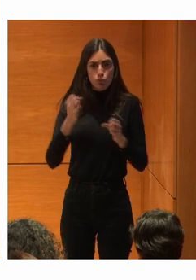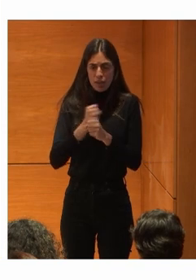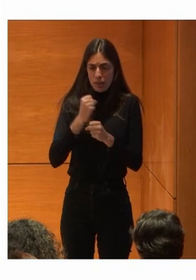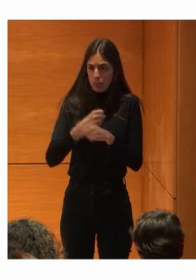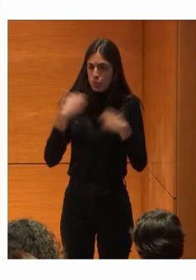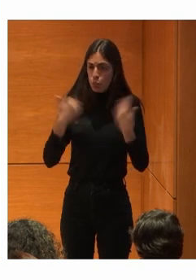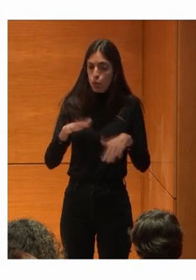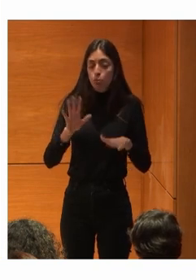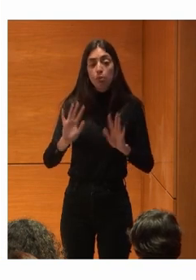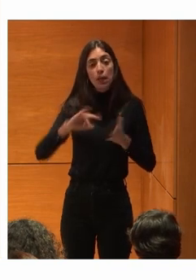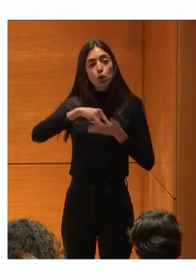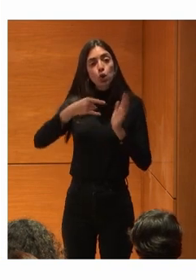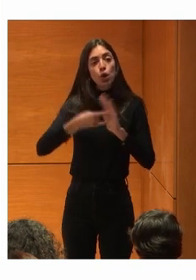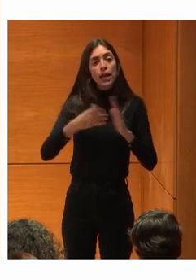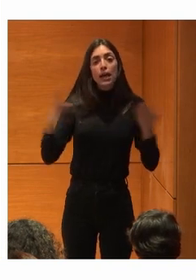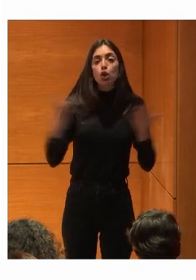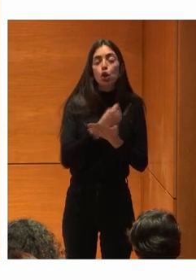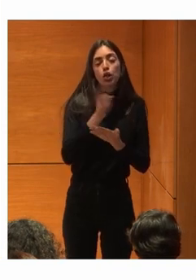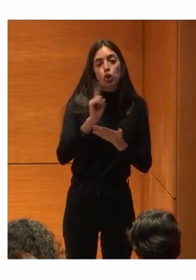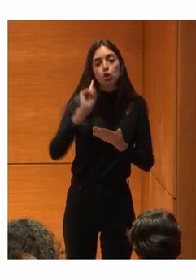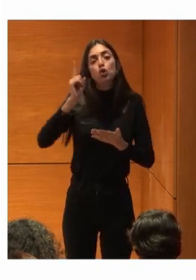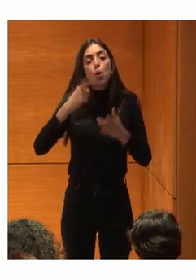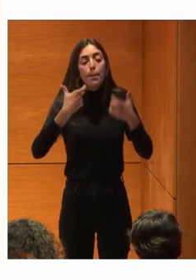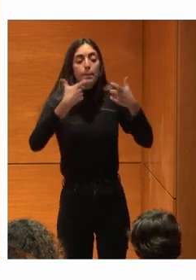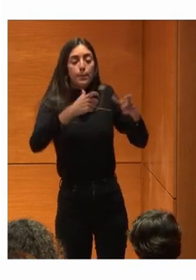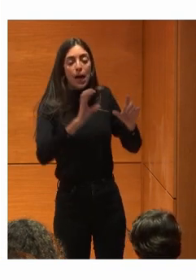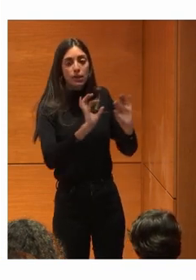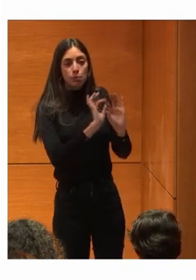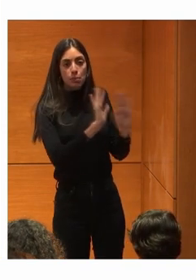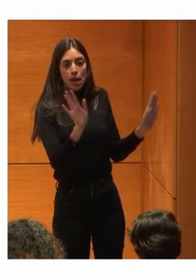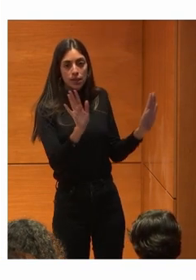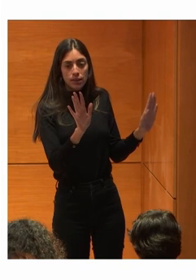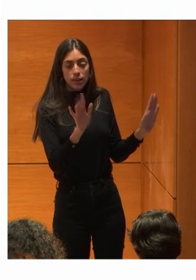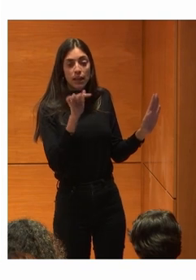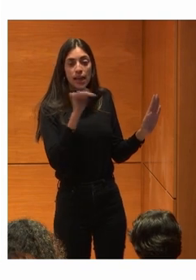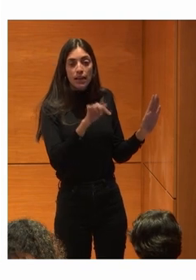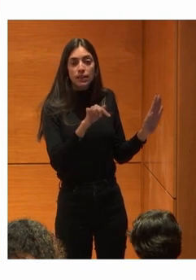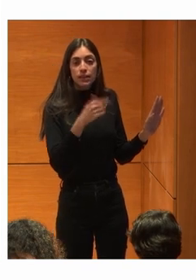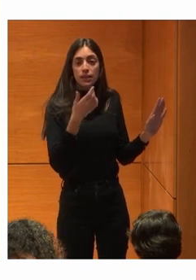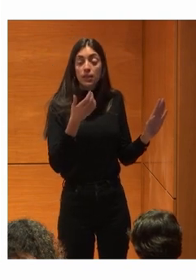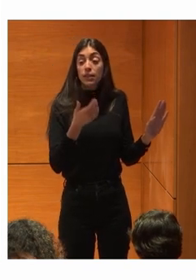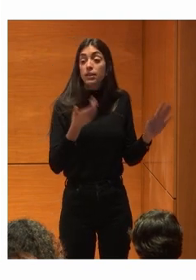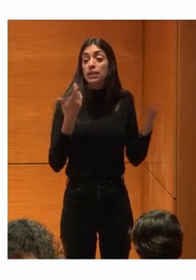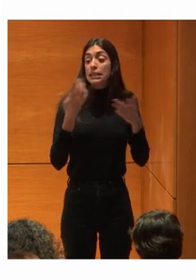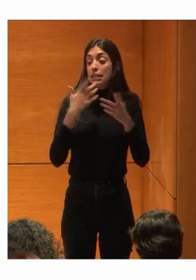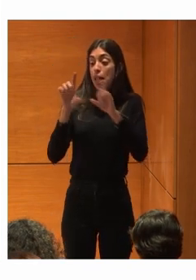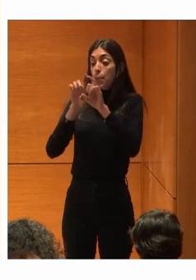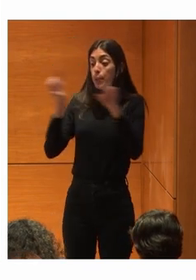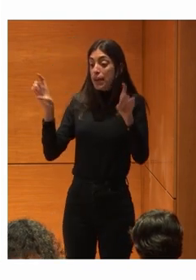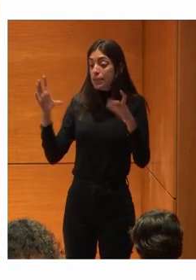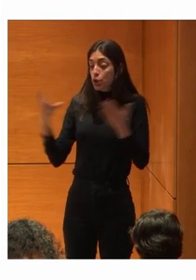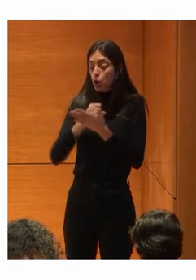no toda La tecnología Solo una parte Y ahí es donde Está el comentario ¿Por qué No todas las empresas Tecnológicas Se suman